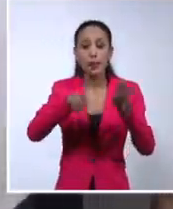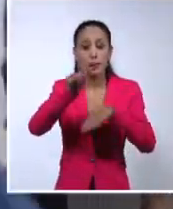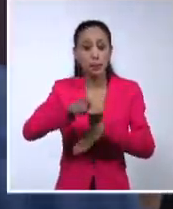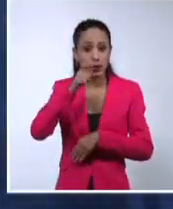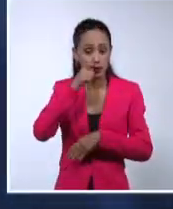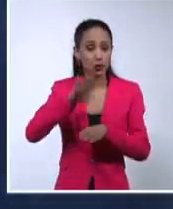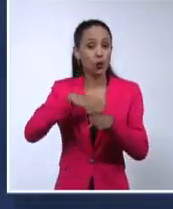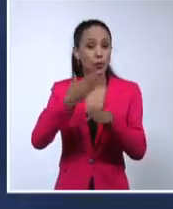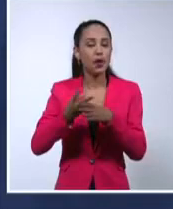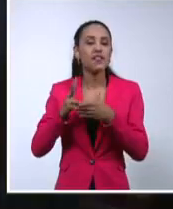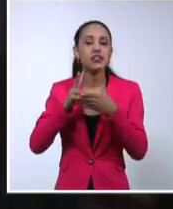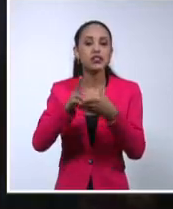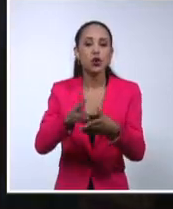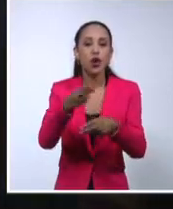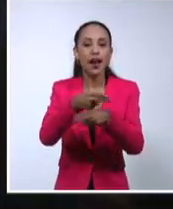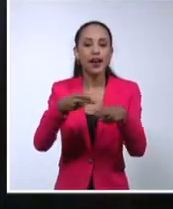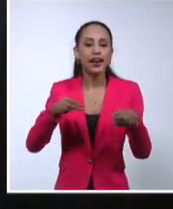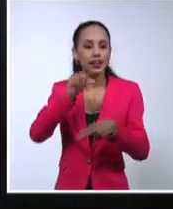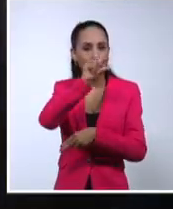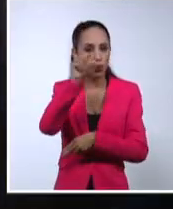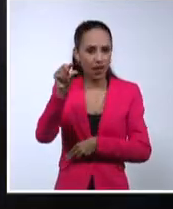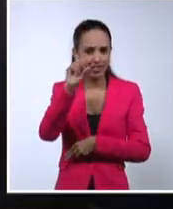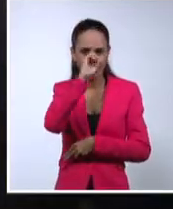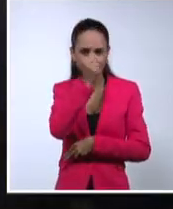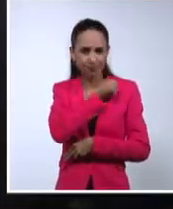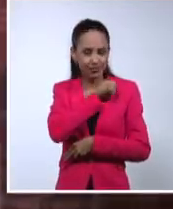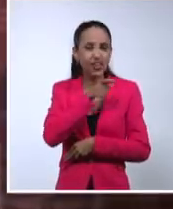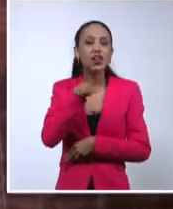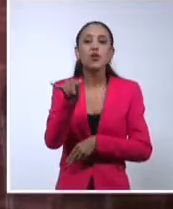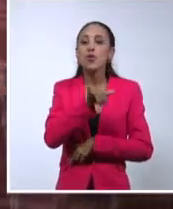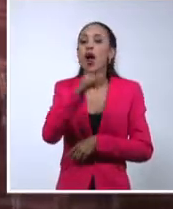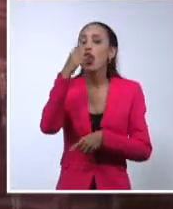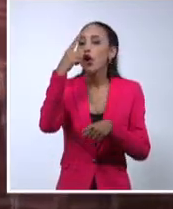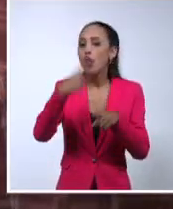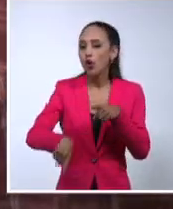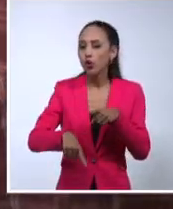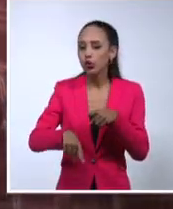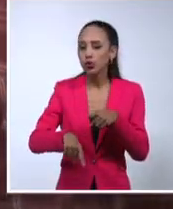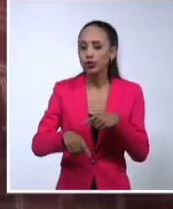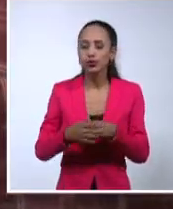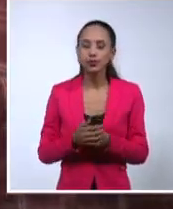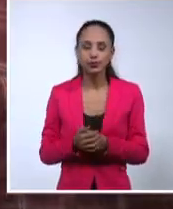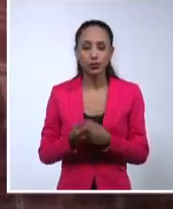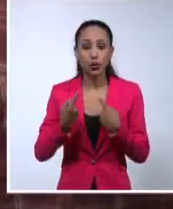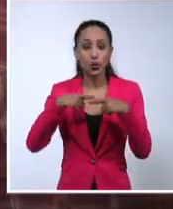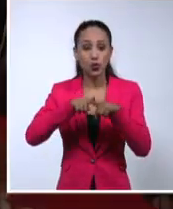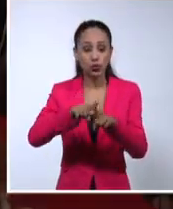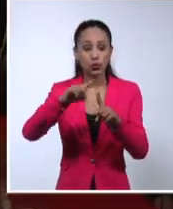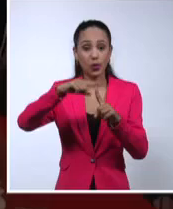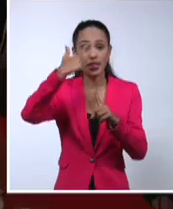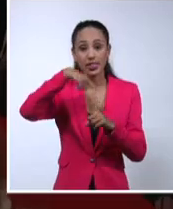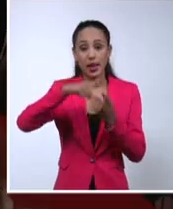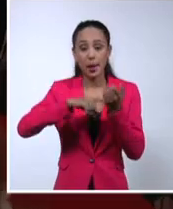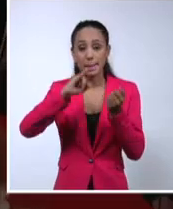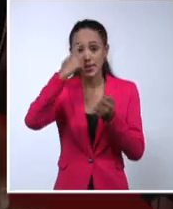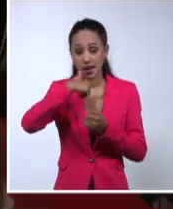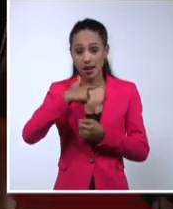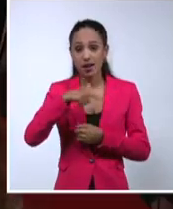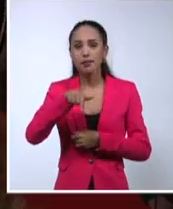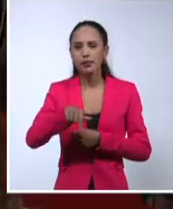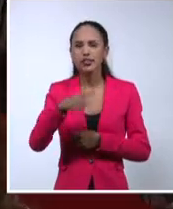Cochinito y la cafetería día y noche, donde de conjunto con Jorge Luis Tapia, viceprimer ministro, supo de dificultades